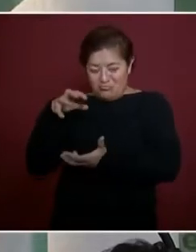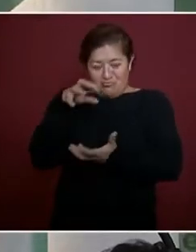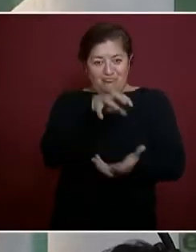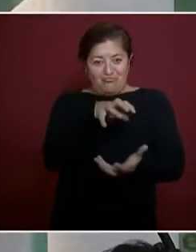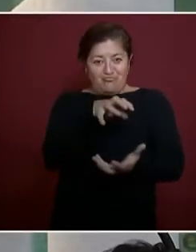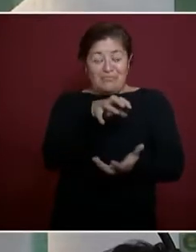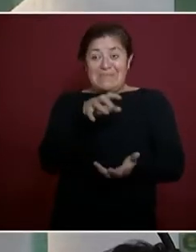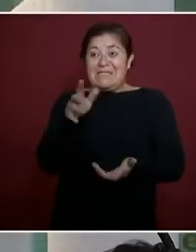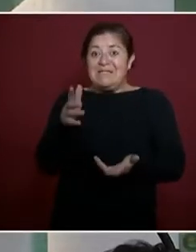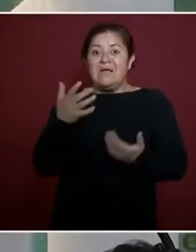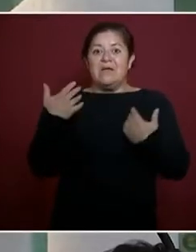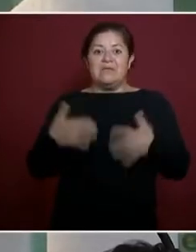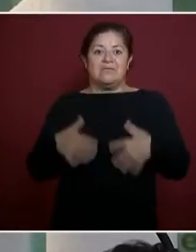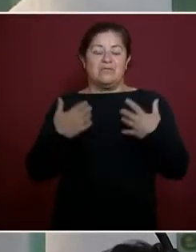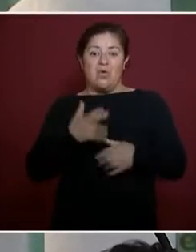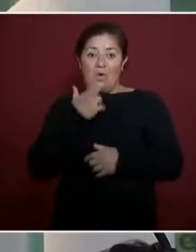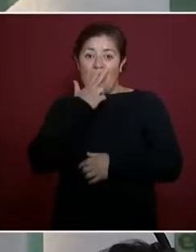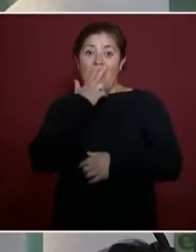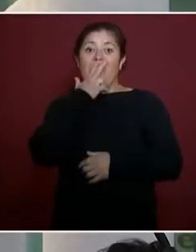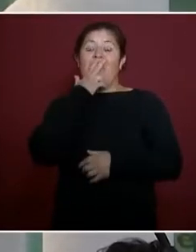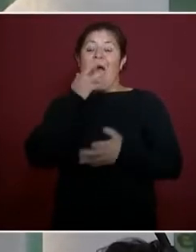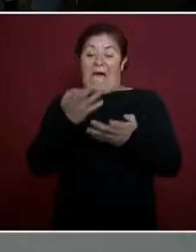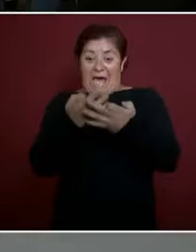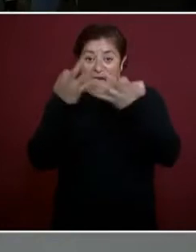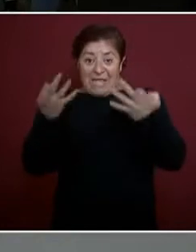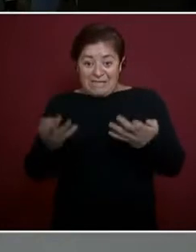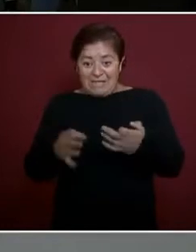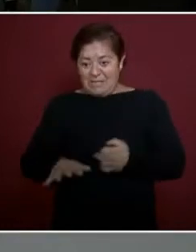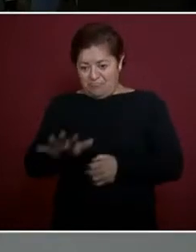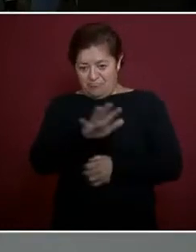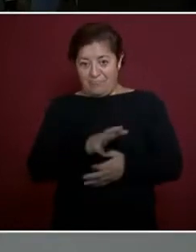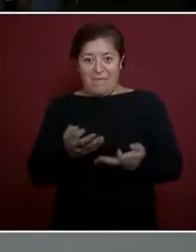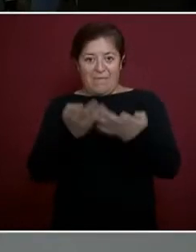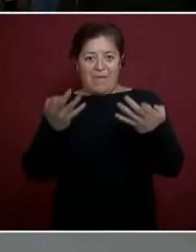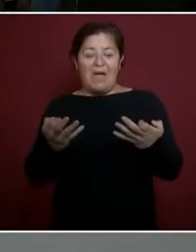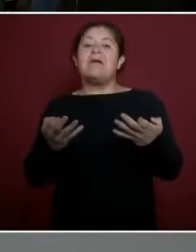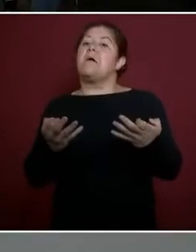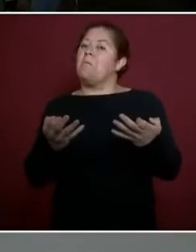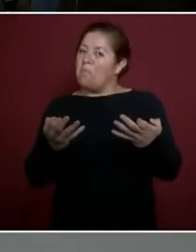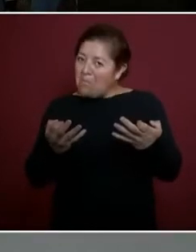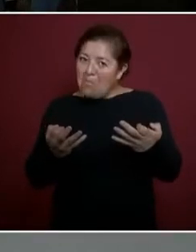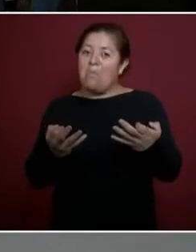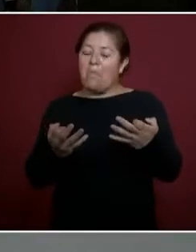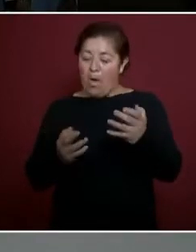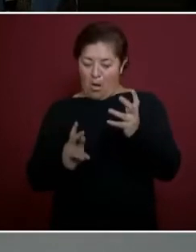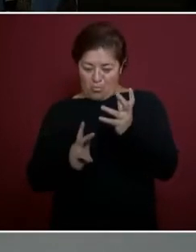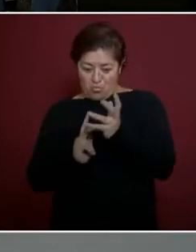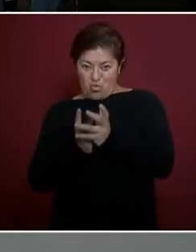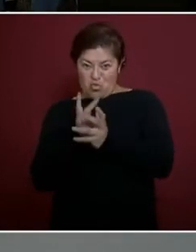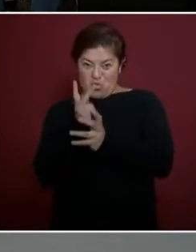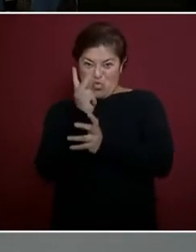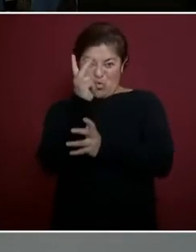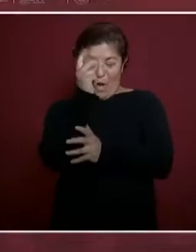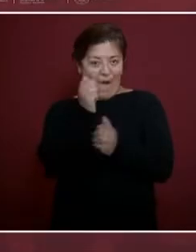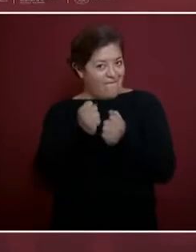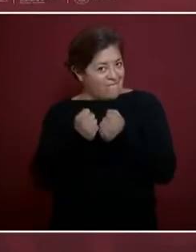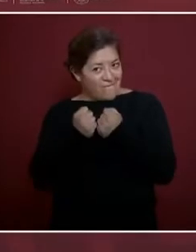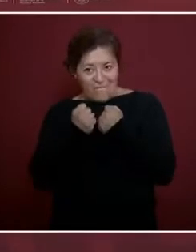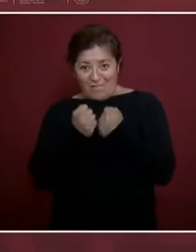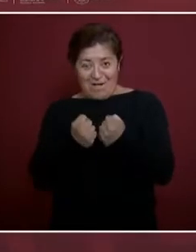la tierra, que se fertilice